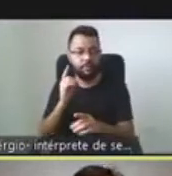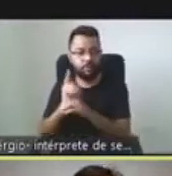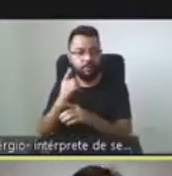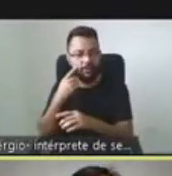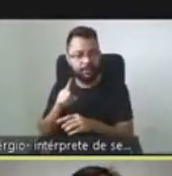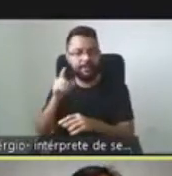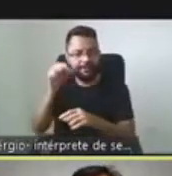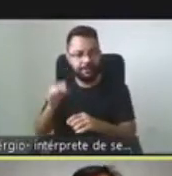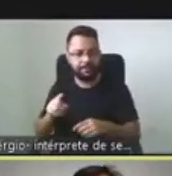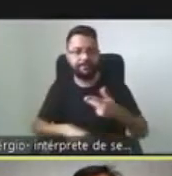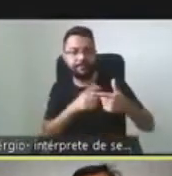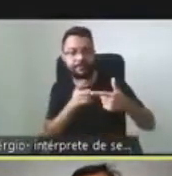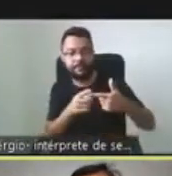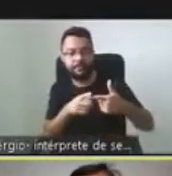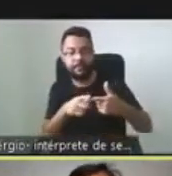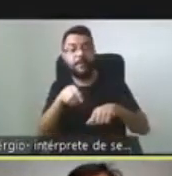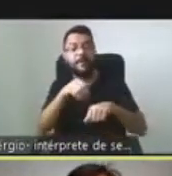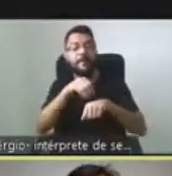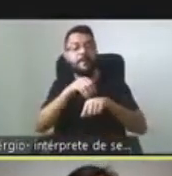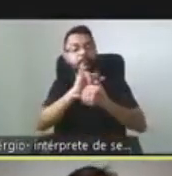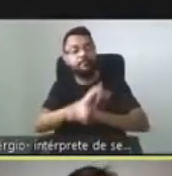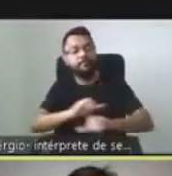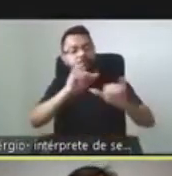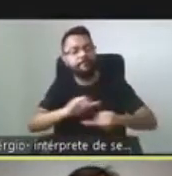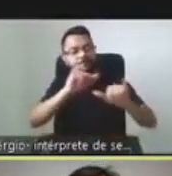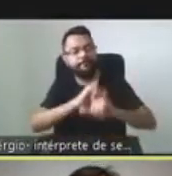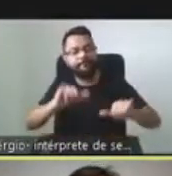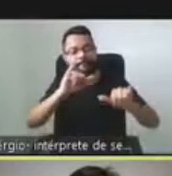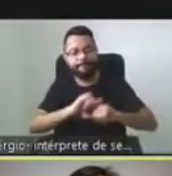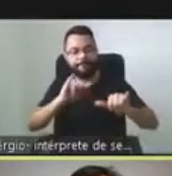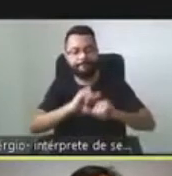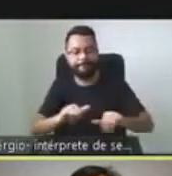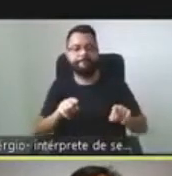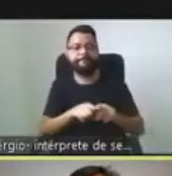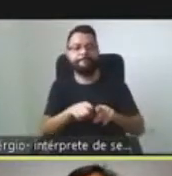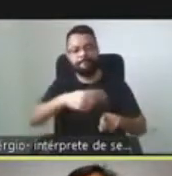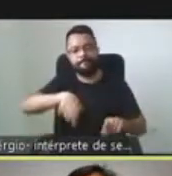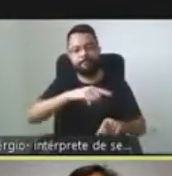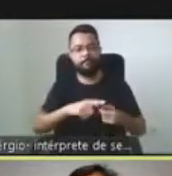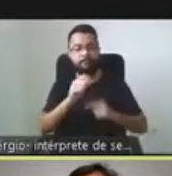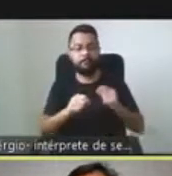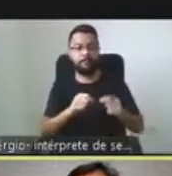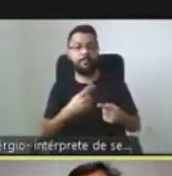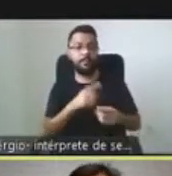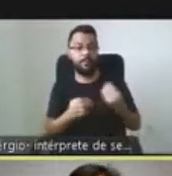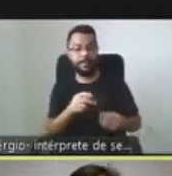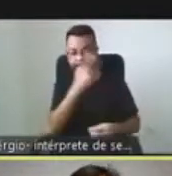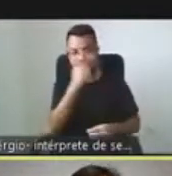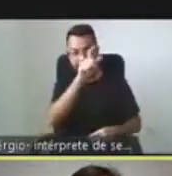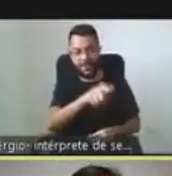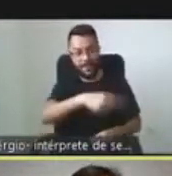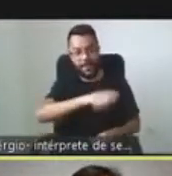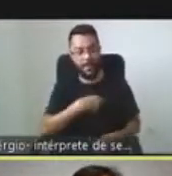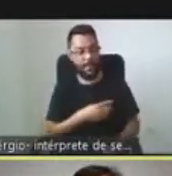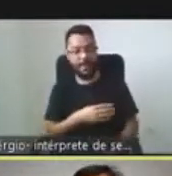del público en general, pero también del personal de salud. El personal de salud en general no conoce nuestras